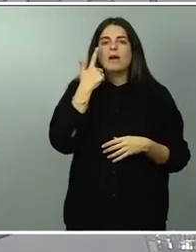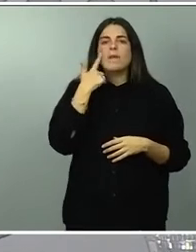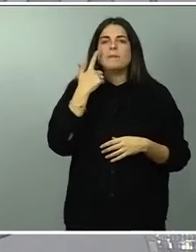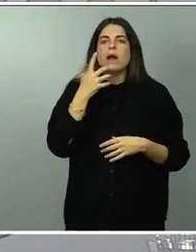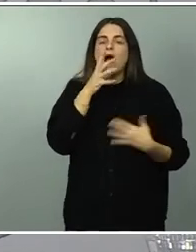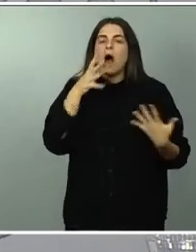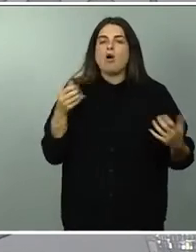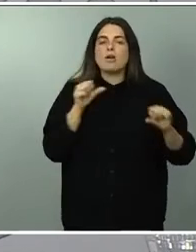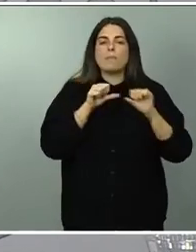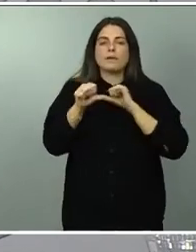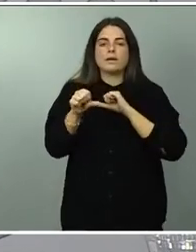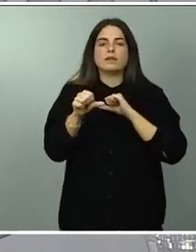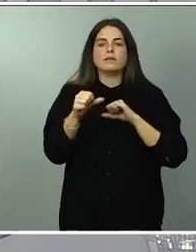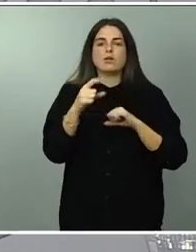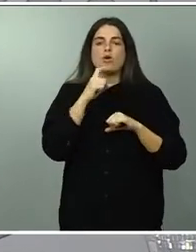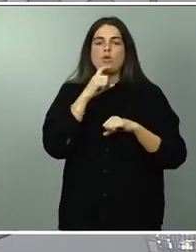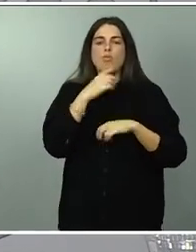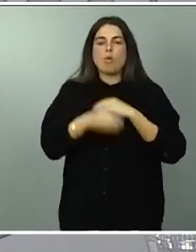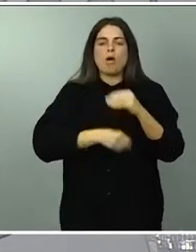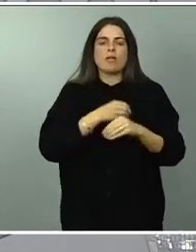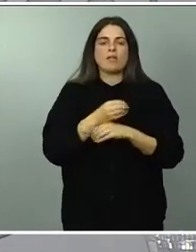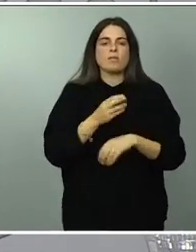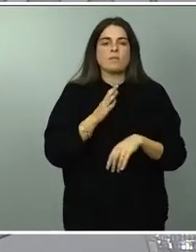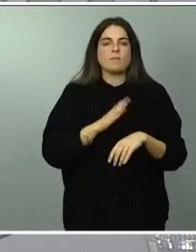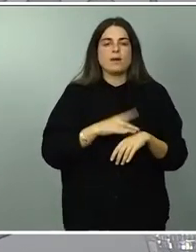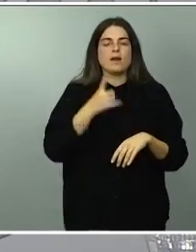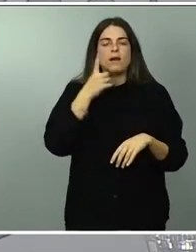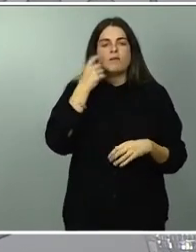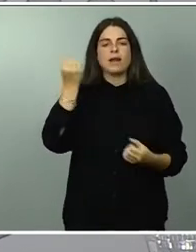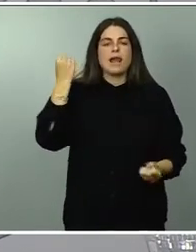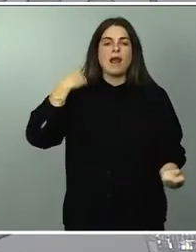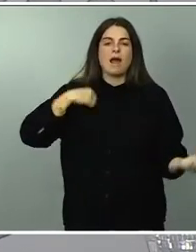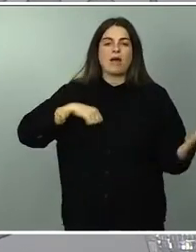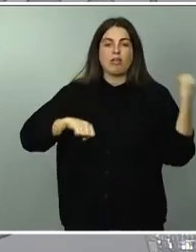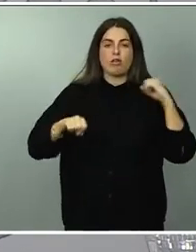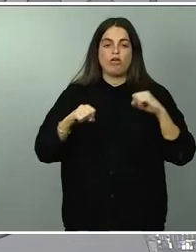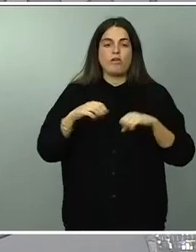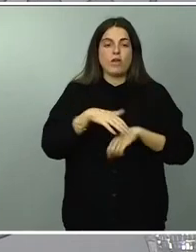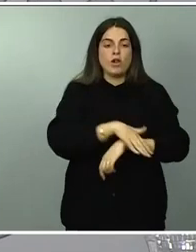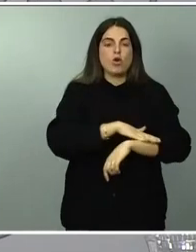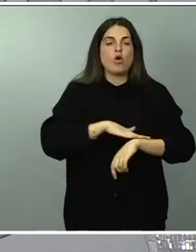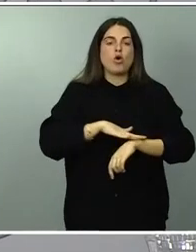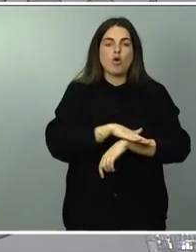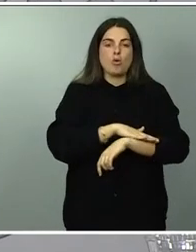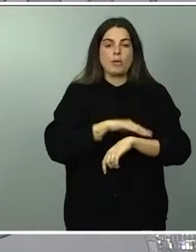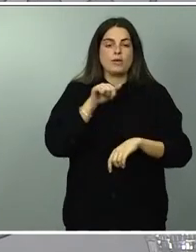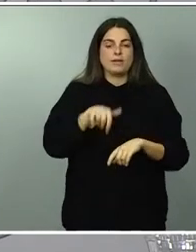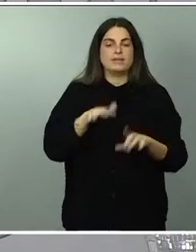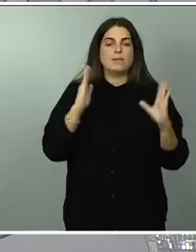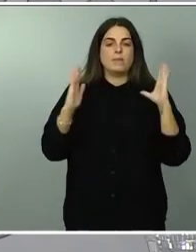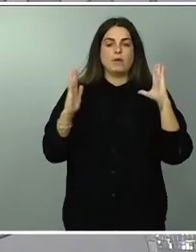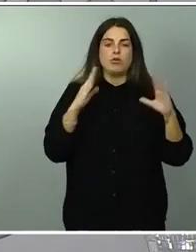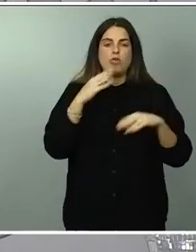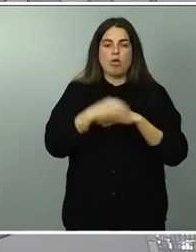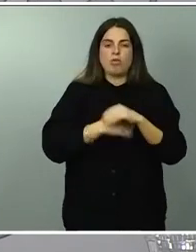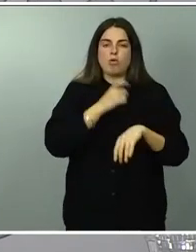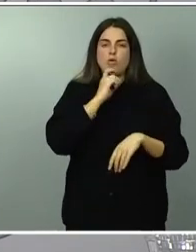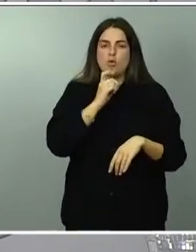que se conozca la acción del gobierno en este periodo vamos a seguir haciendo